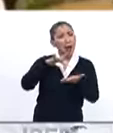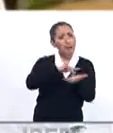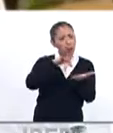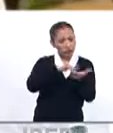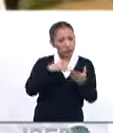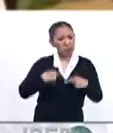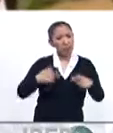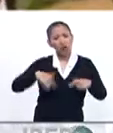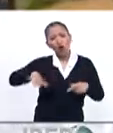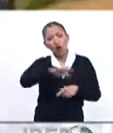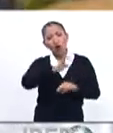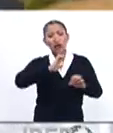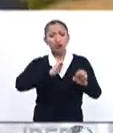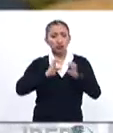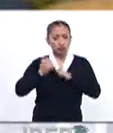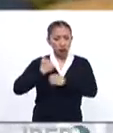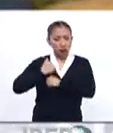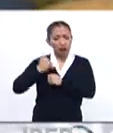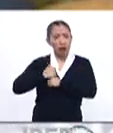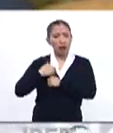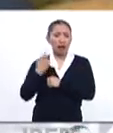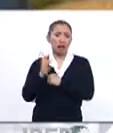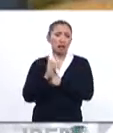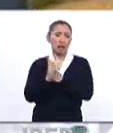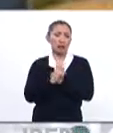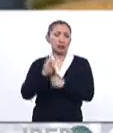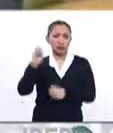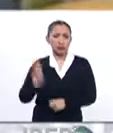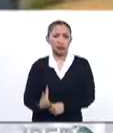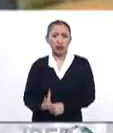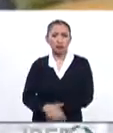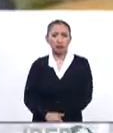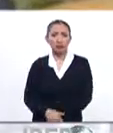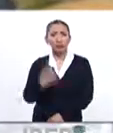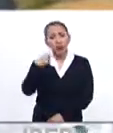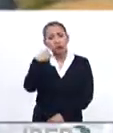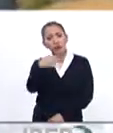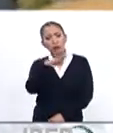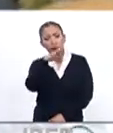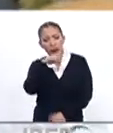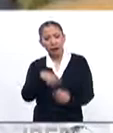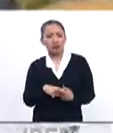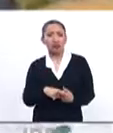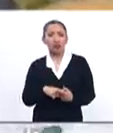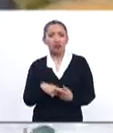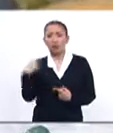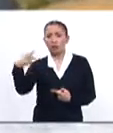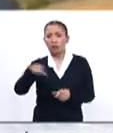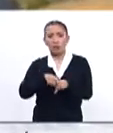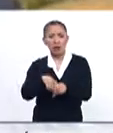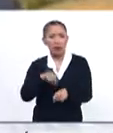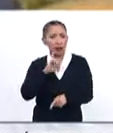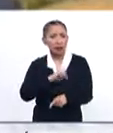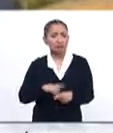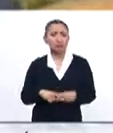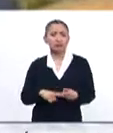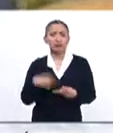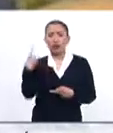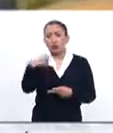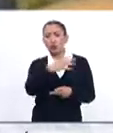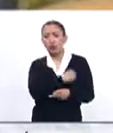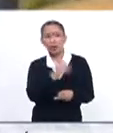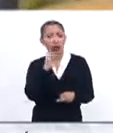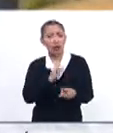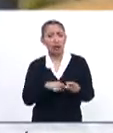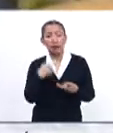ayuda humanitaria a soldados de la patria. Para tu mamá, para tu hermana, para